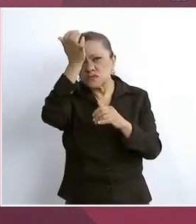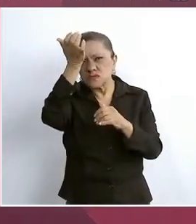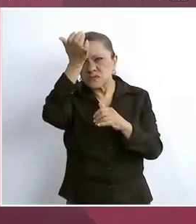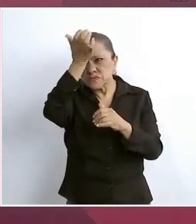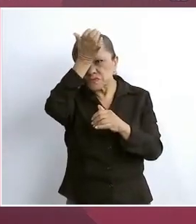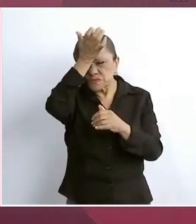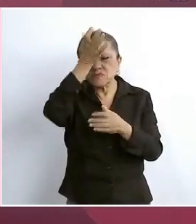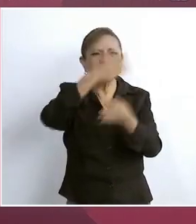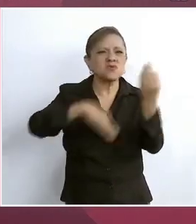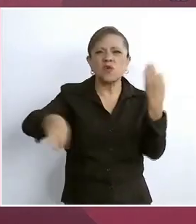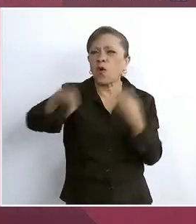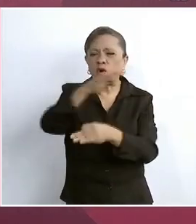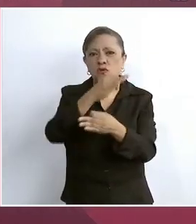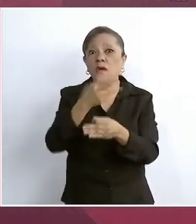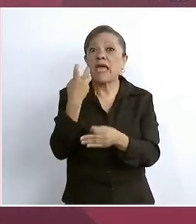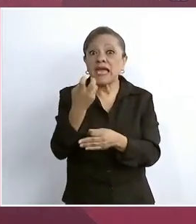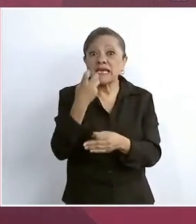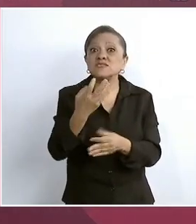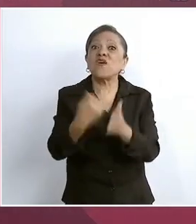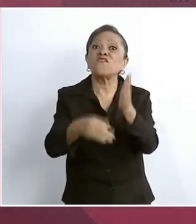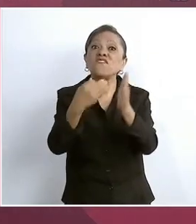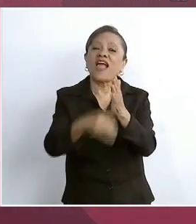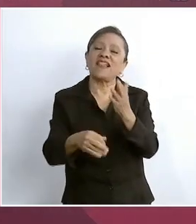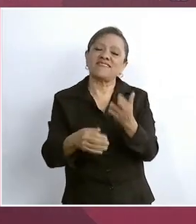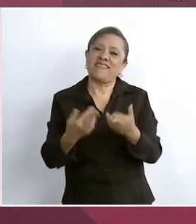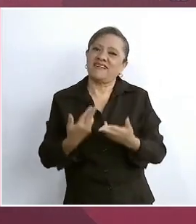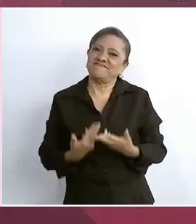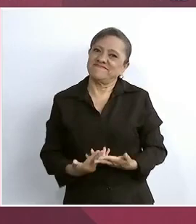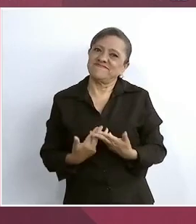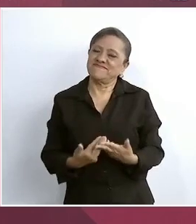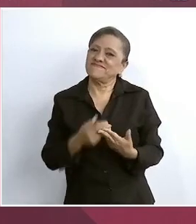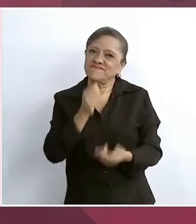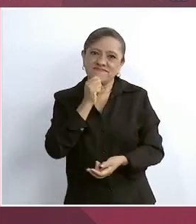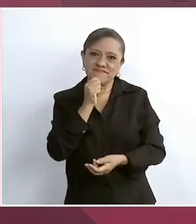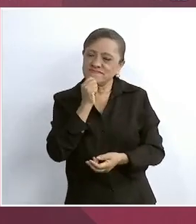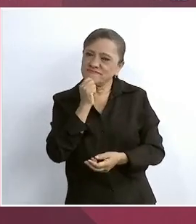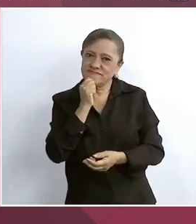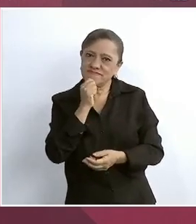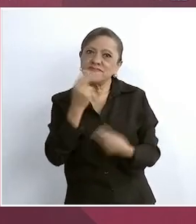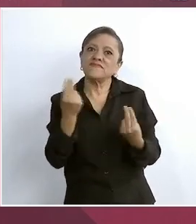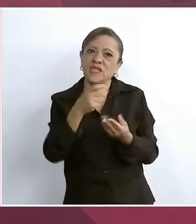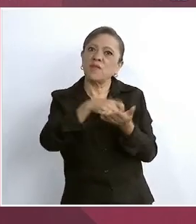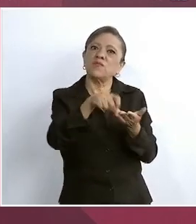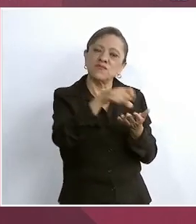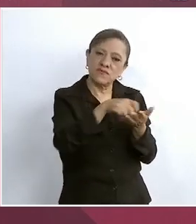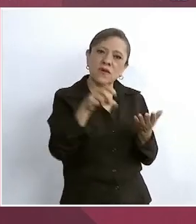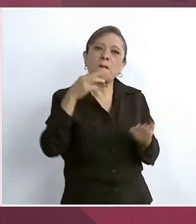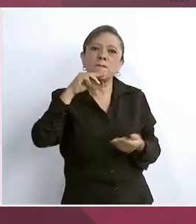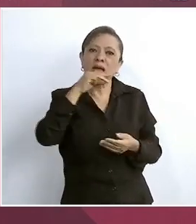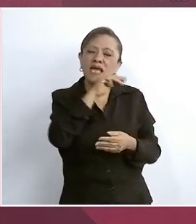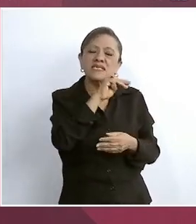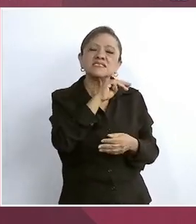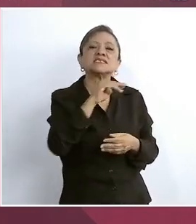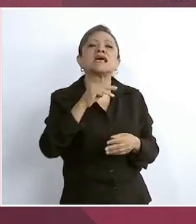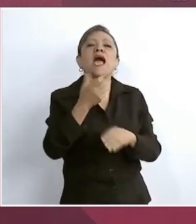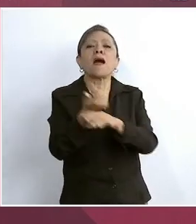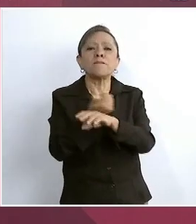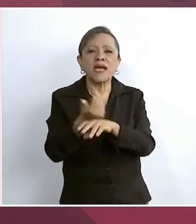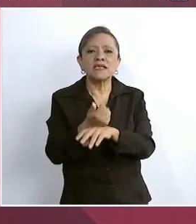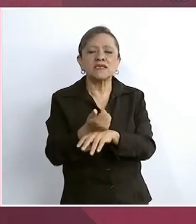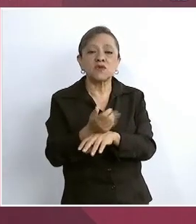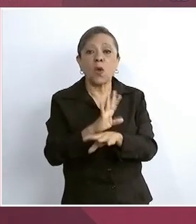no somos todavía autosuficientes, se tiene que comprar ese maíz amarillo. maíz blanco, sí,